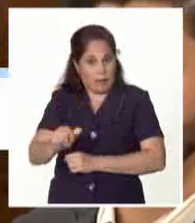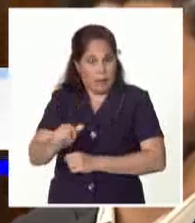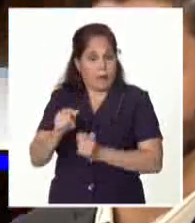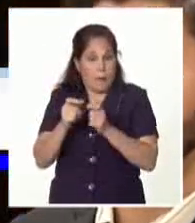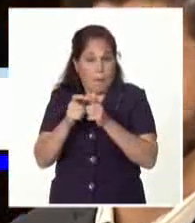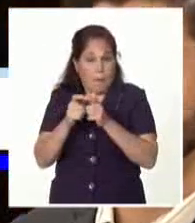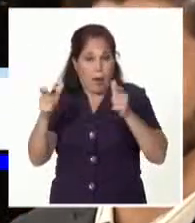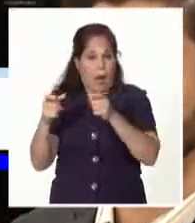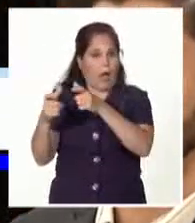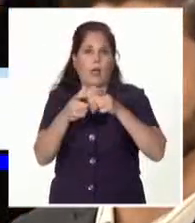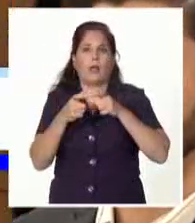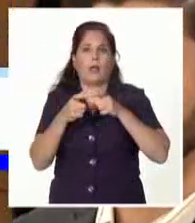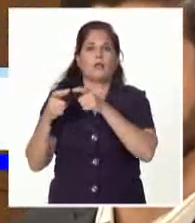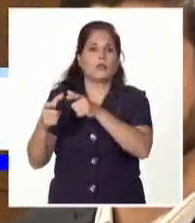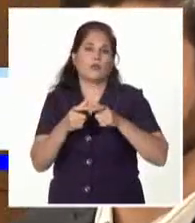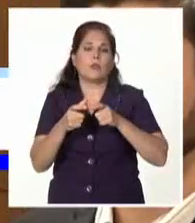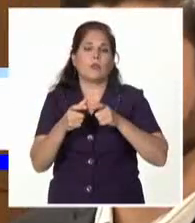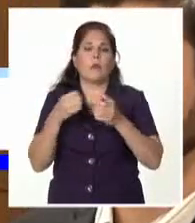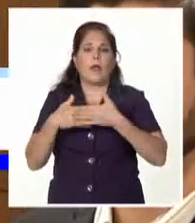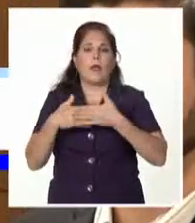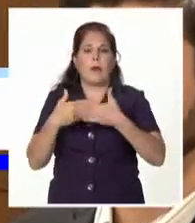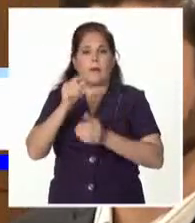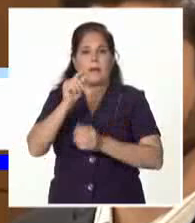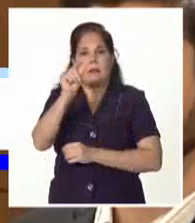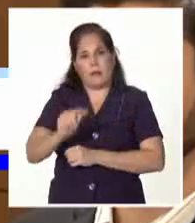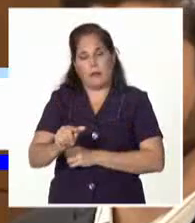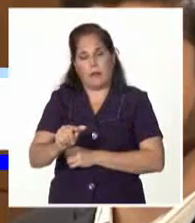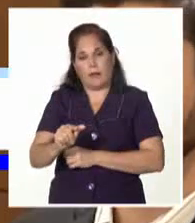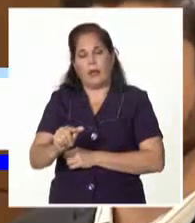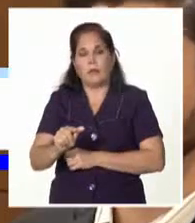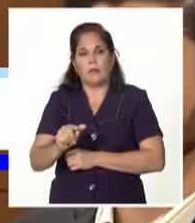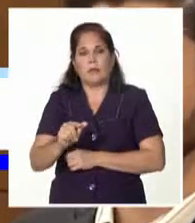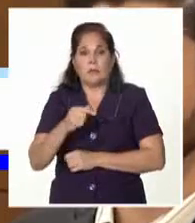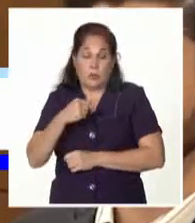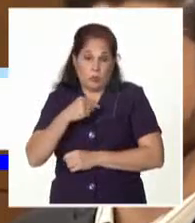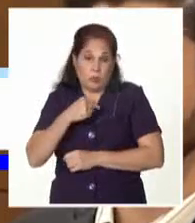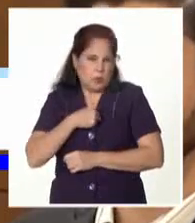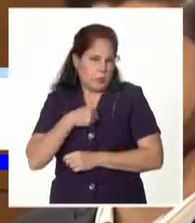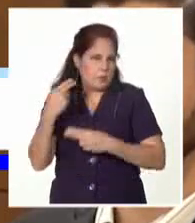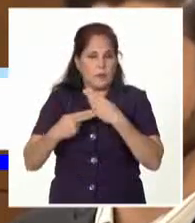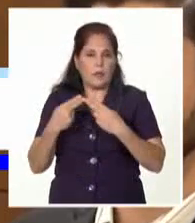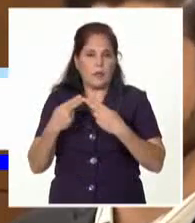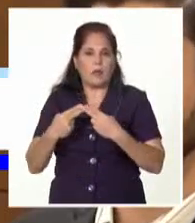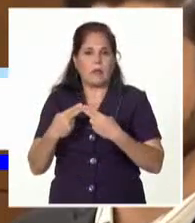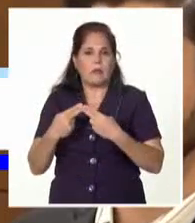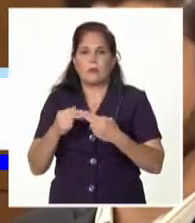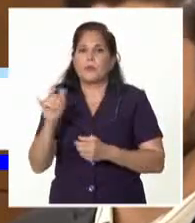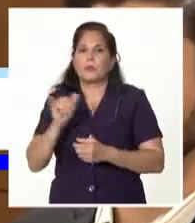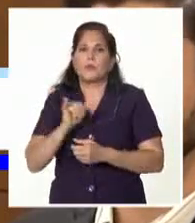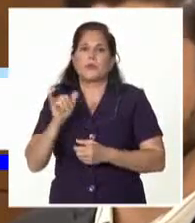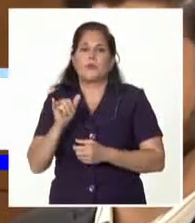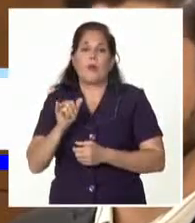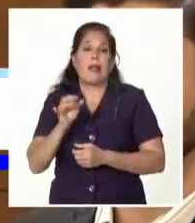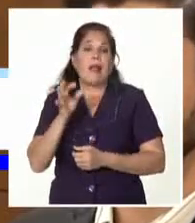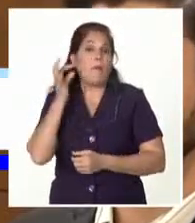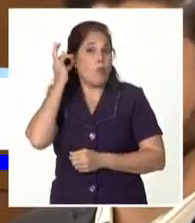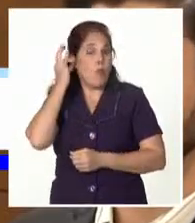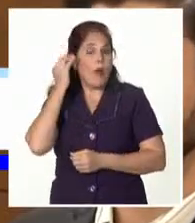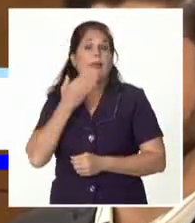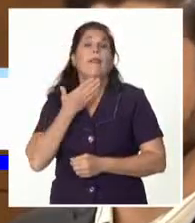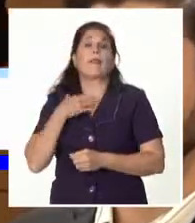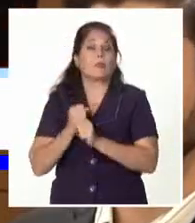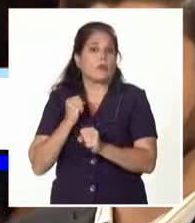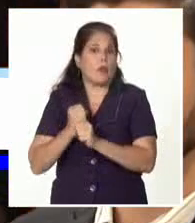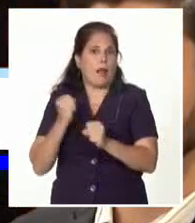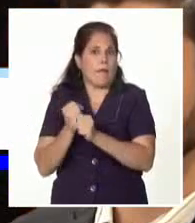asociación de empresas aquí en Italia. Entonces, yo me ocupo de emprendedoras y del desarrollo también de la